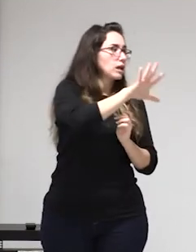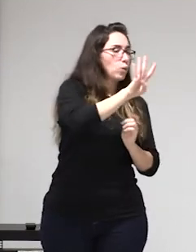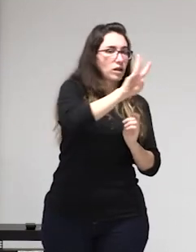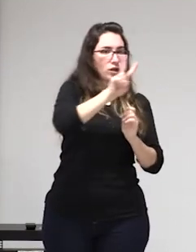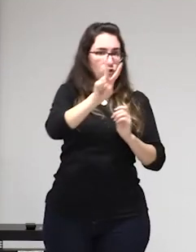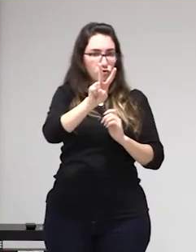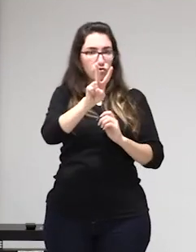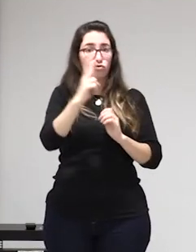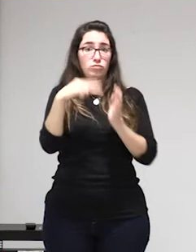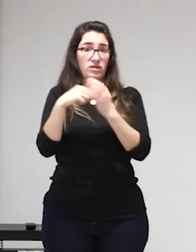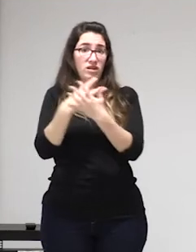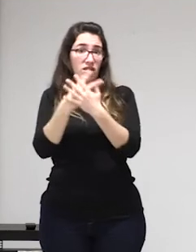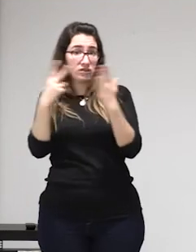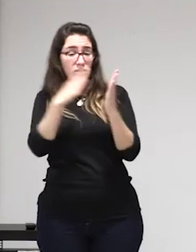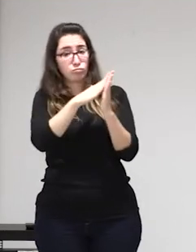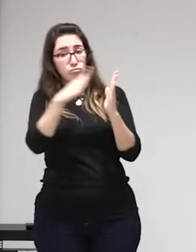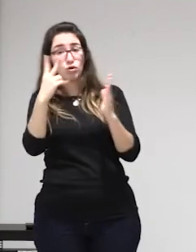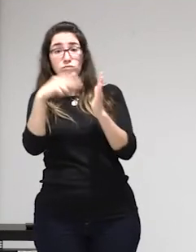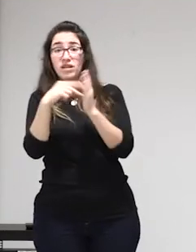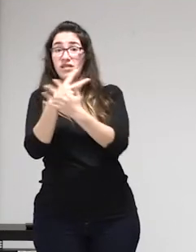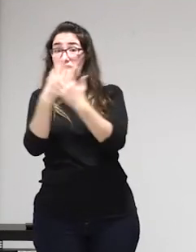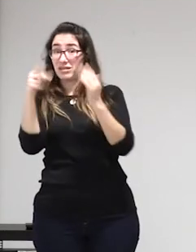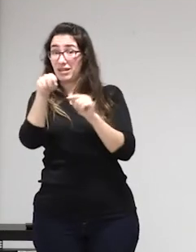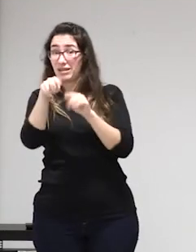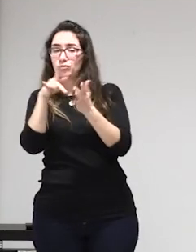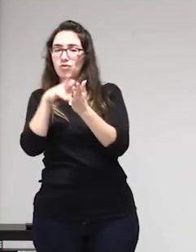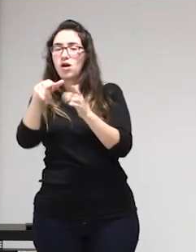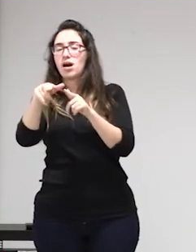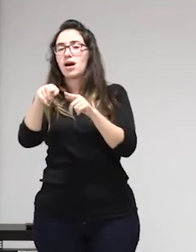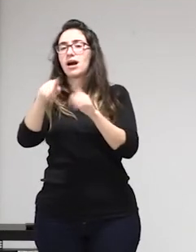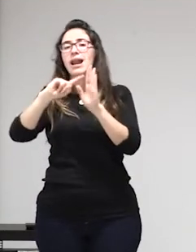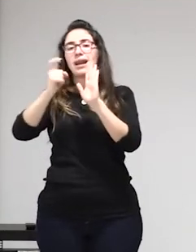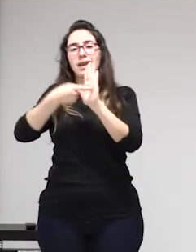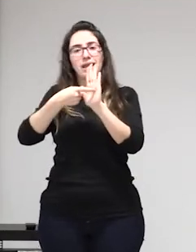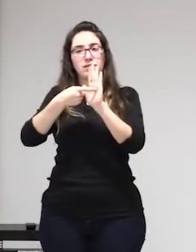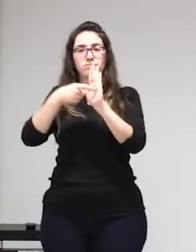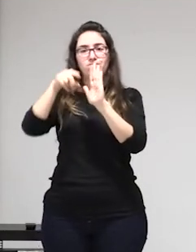que bueno básicamente esto